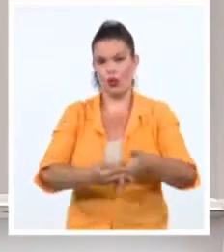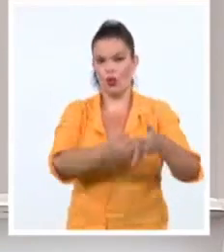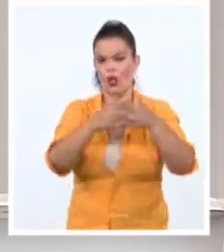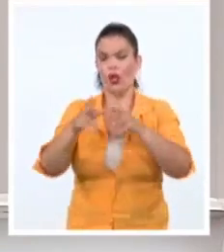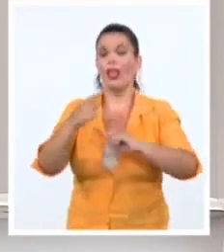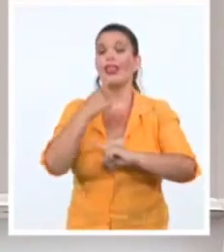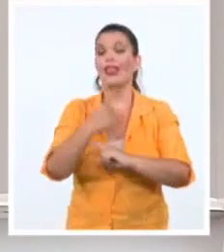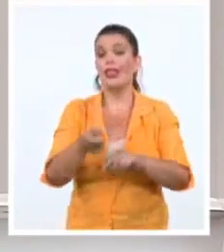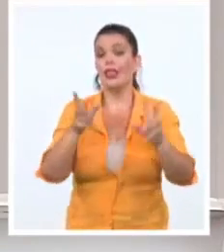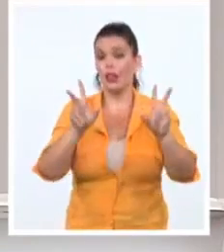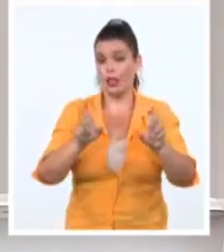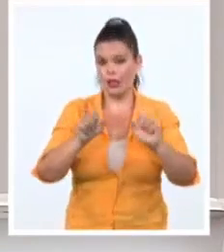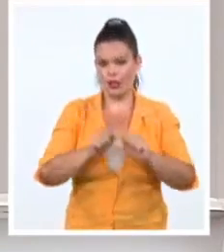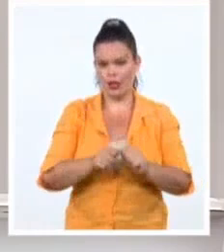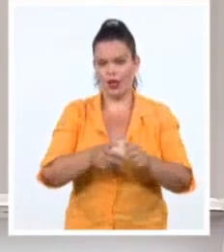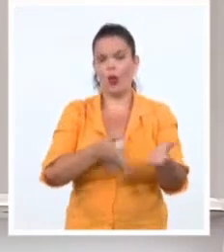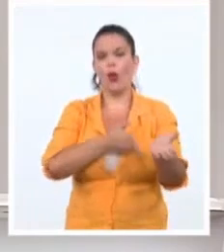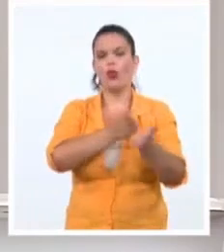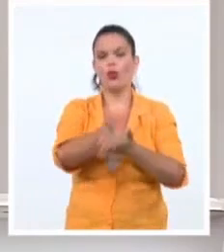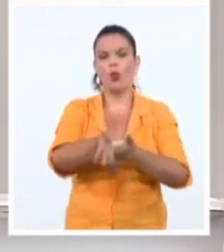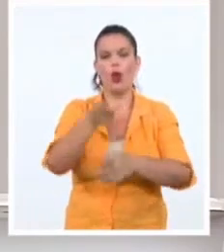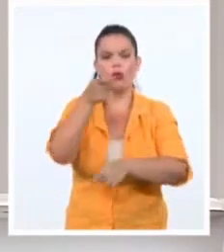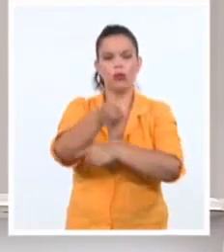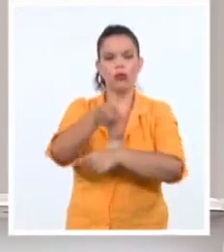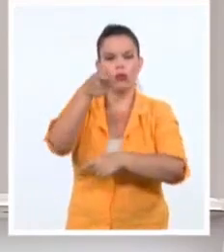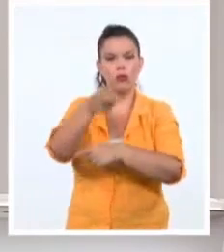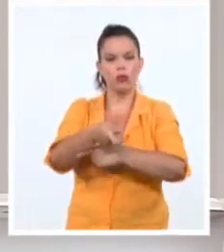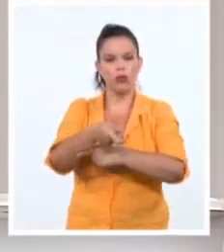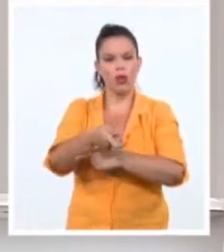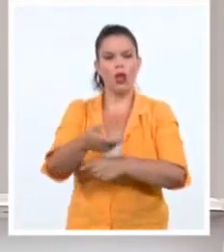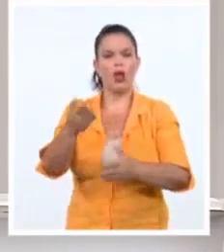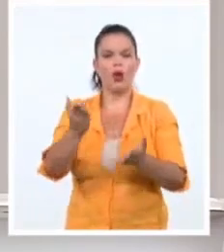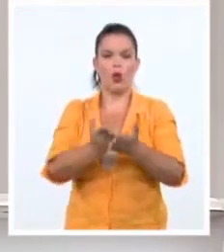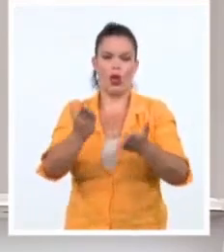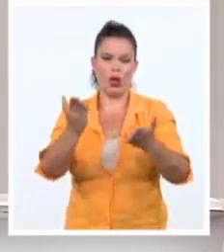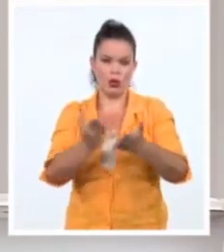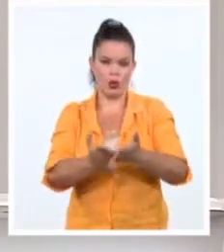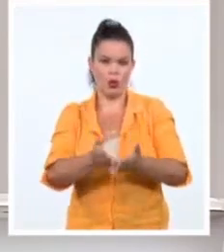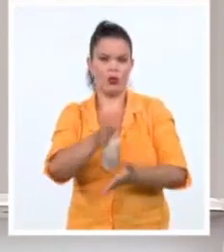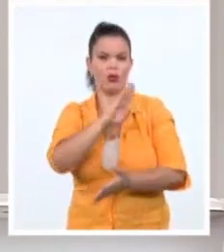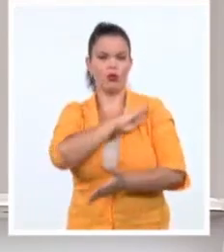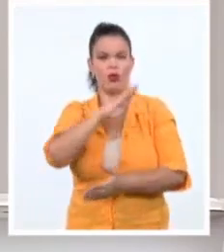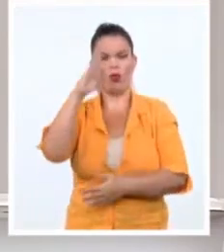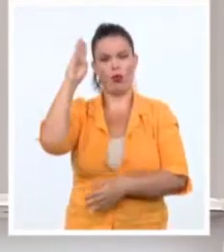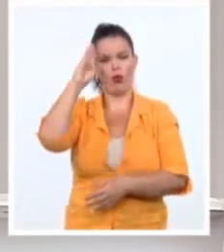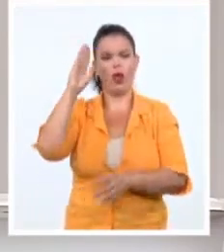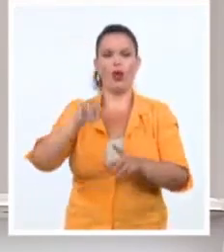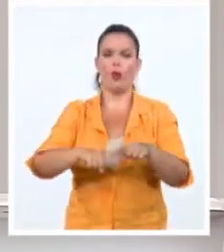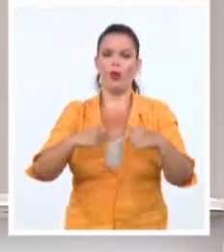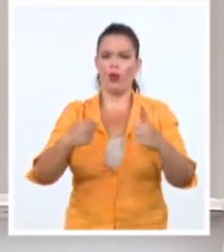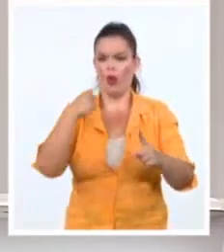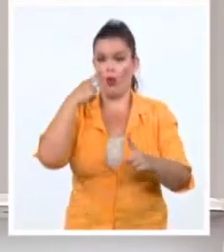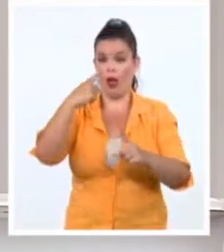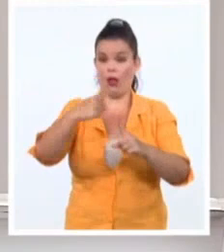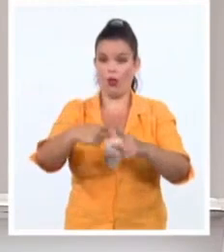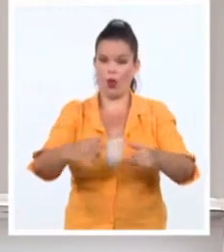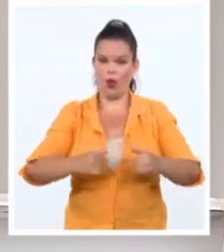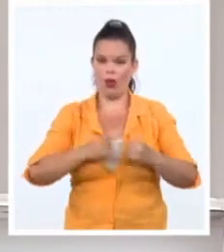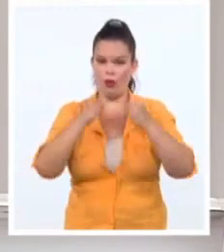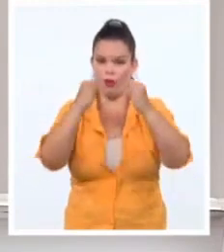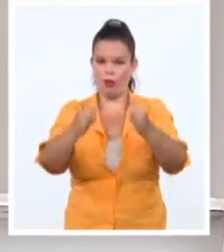al estudio de las Fuerzas Armadas Revolucionarias para transmitir a los activistas